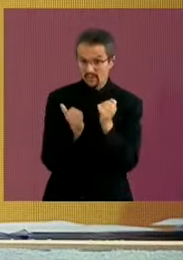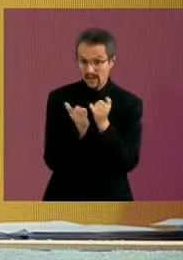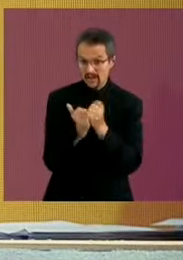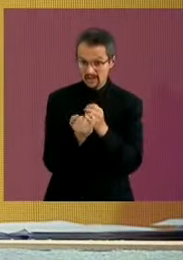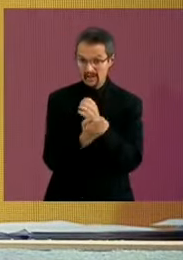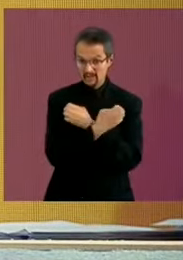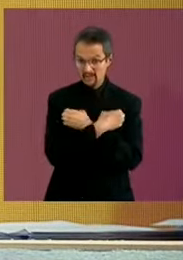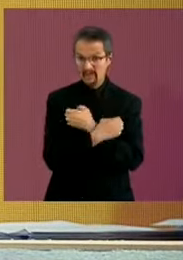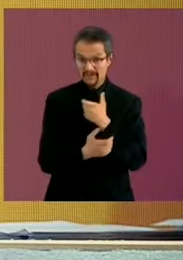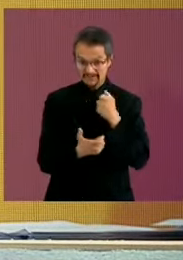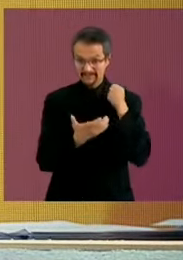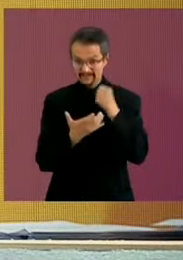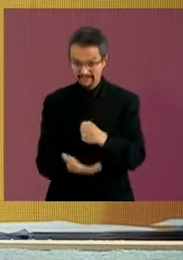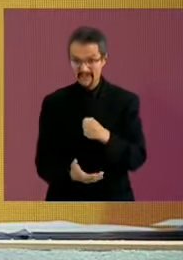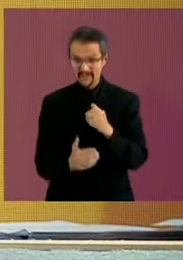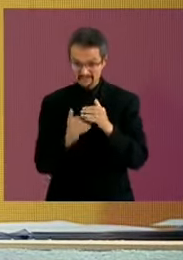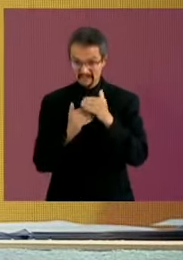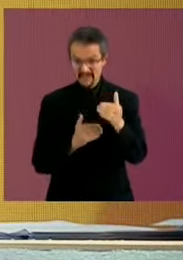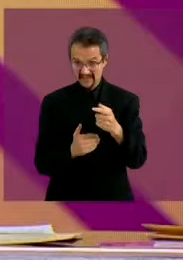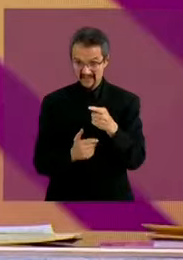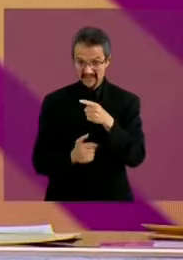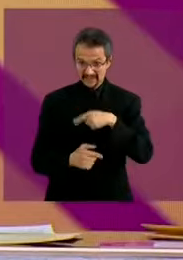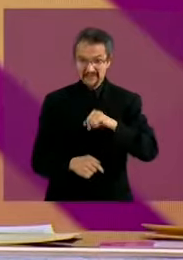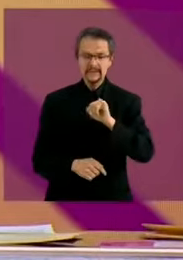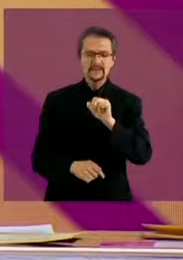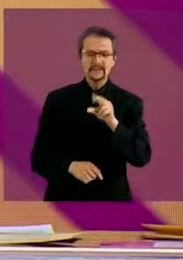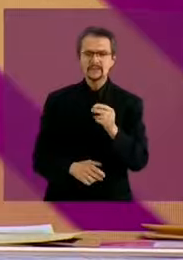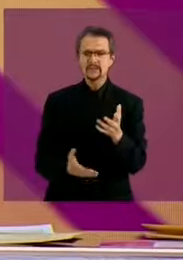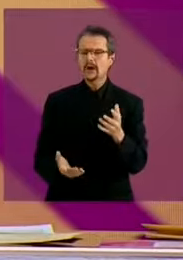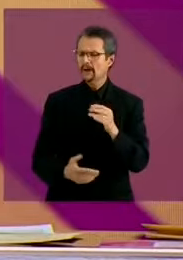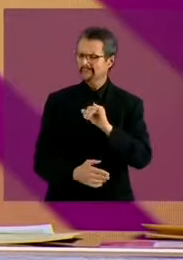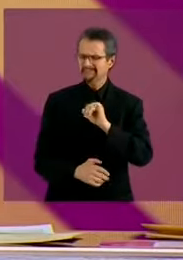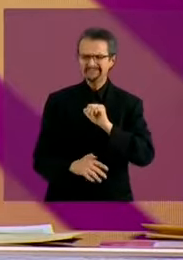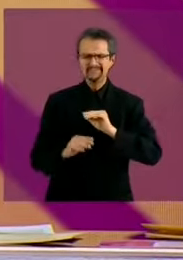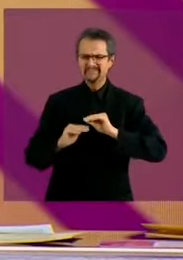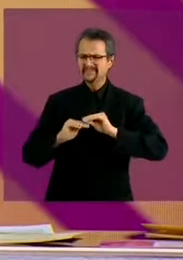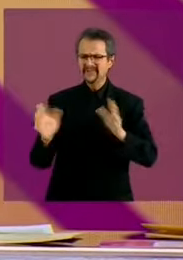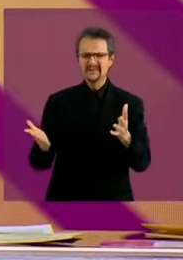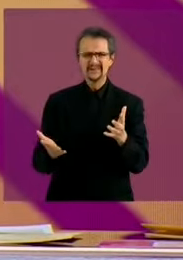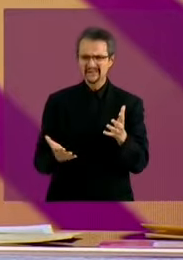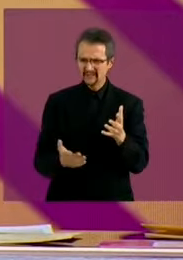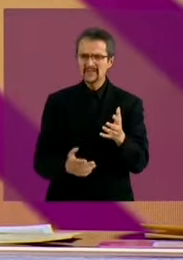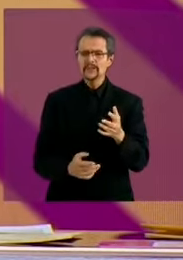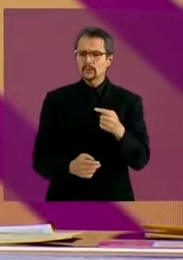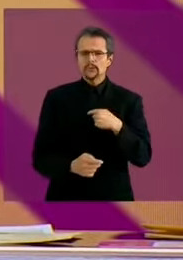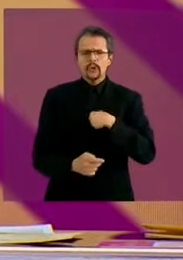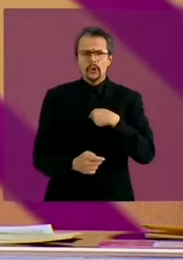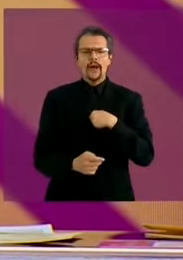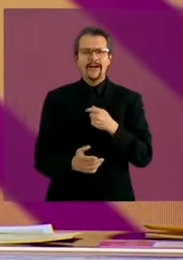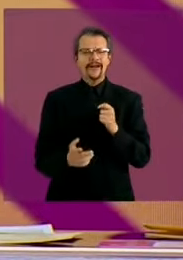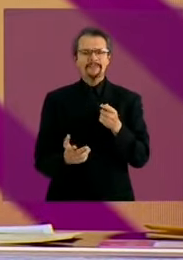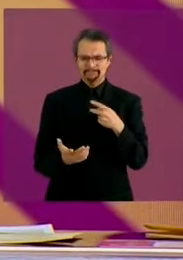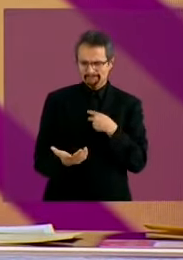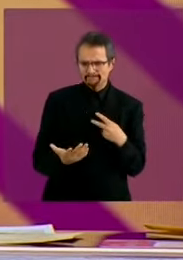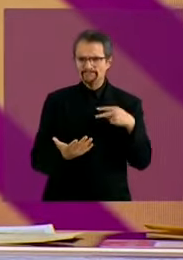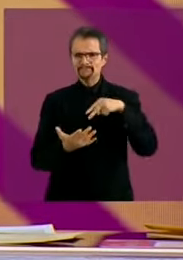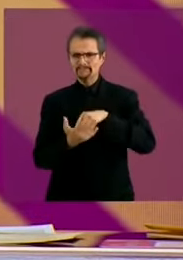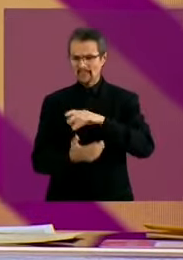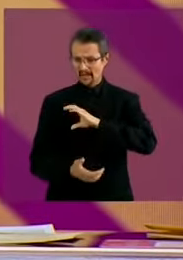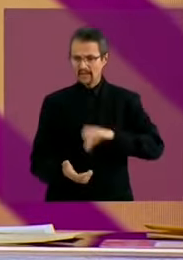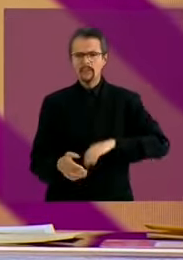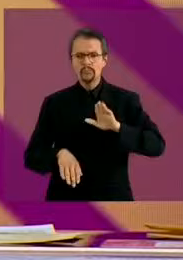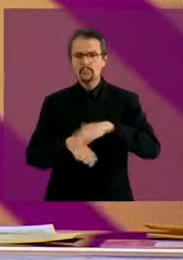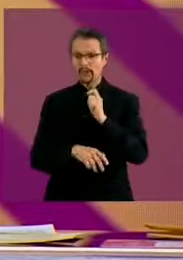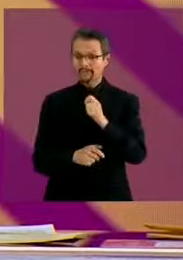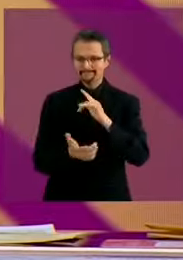educativa en los presupuestos de educación? Por supuesto que yo estoy aquí gracias a la educación pública. Gracias a una beca en la Facultad de